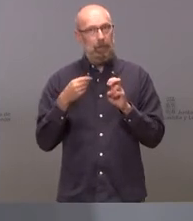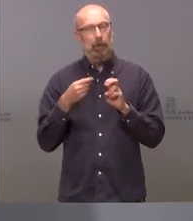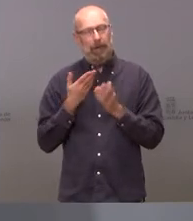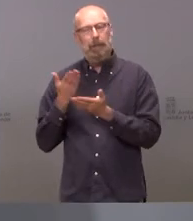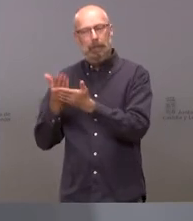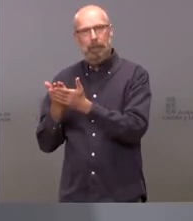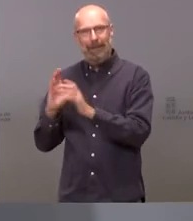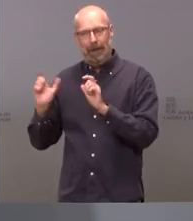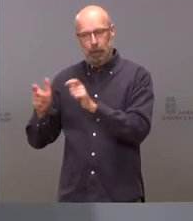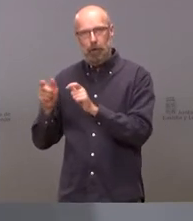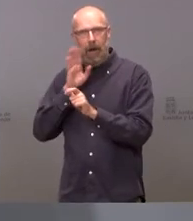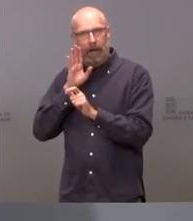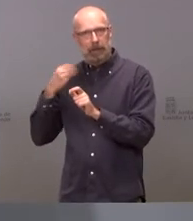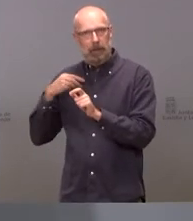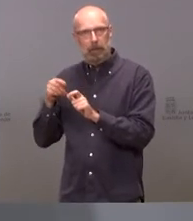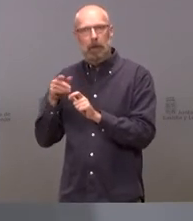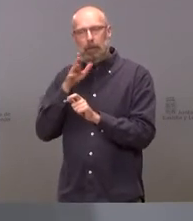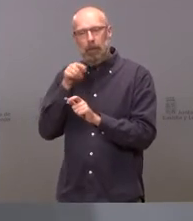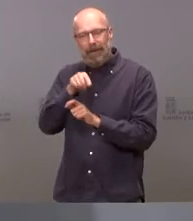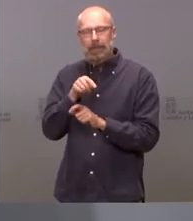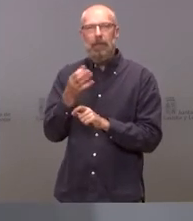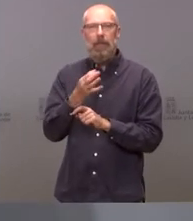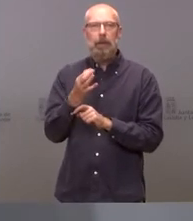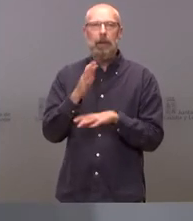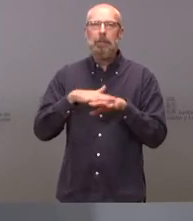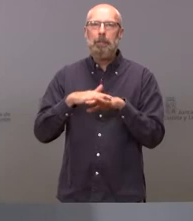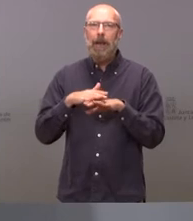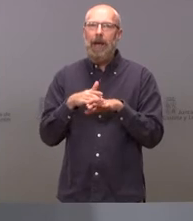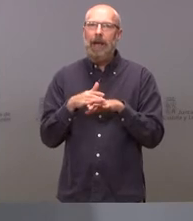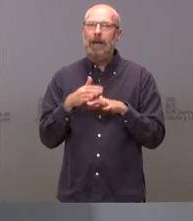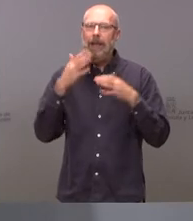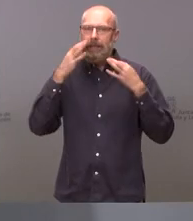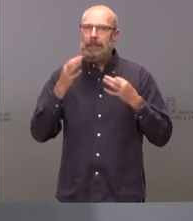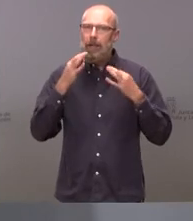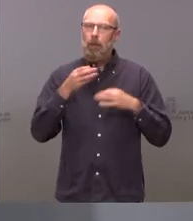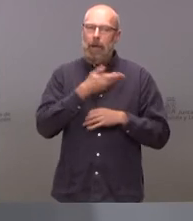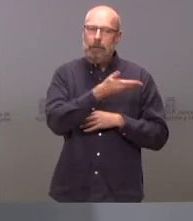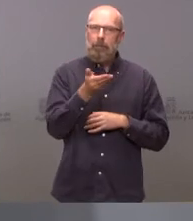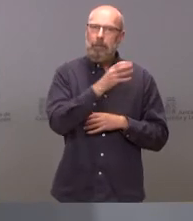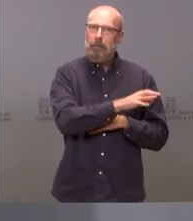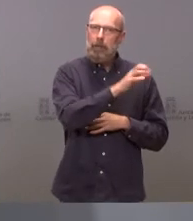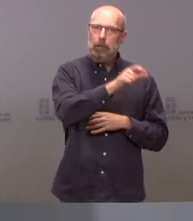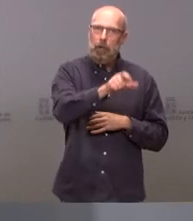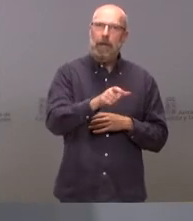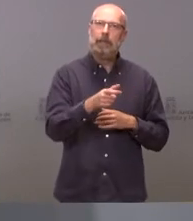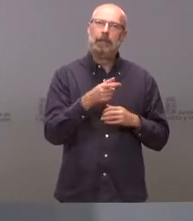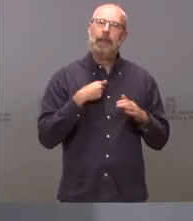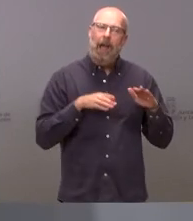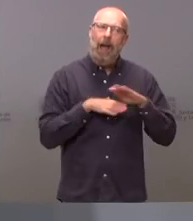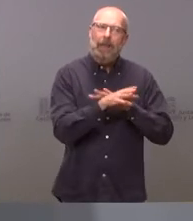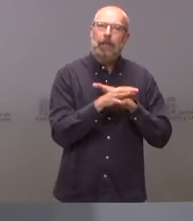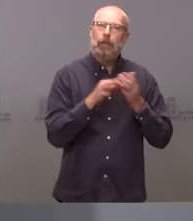defendemos esto como una manera de poder asegurar también a nuestros ciudadanos un acceso a los servicios públicos en condiciones de igualdad